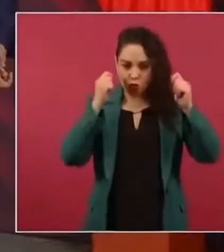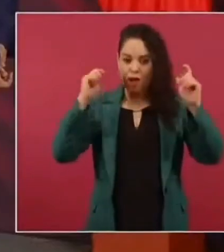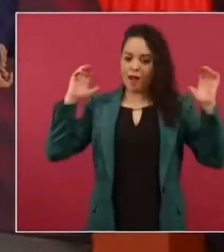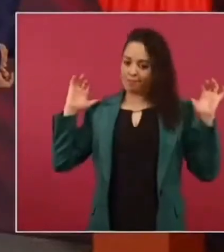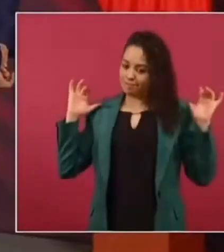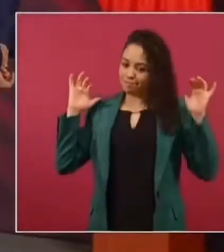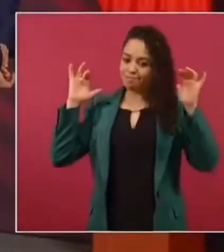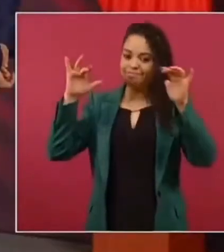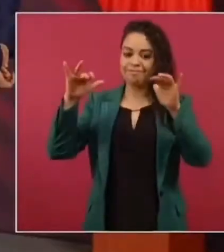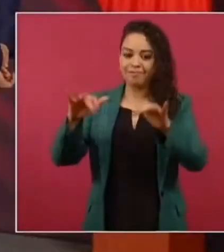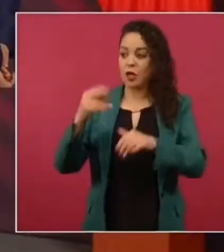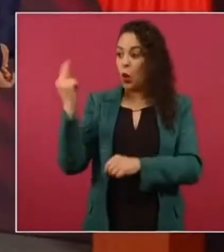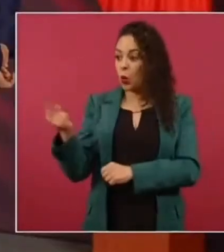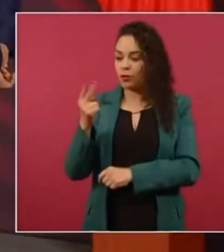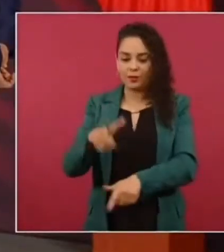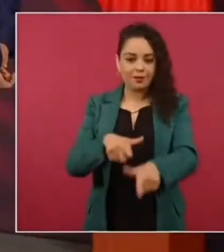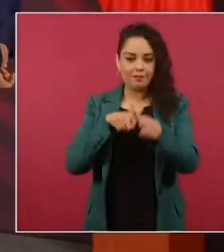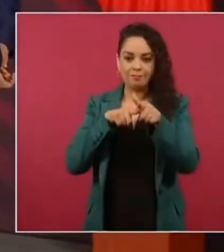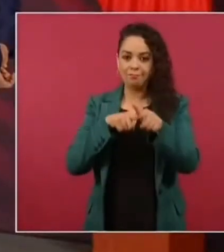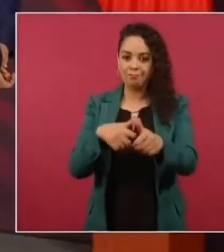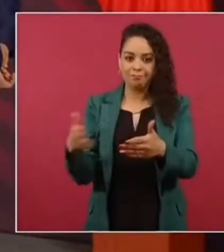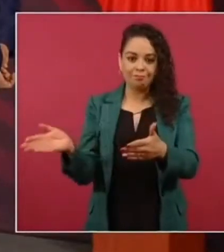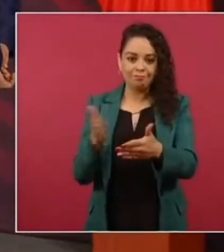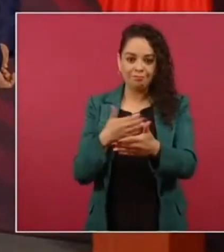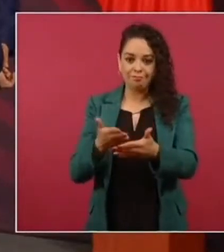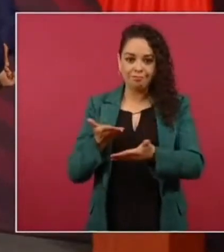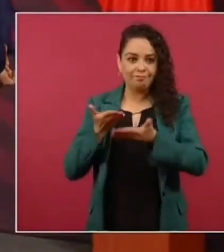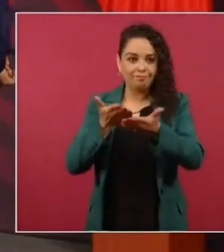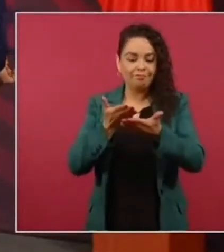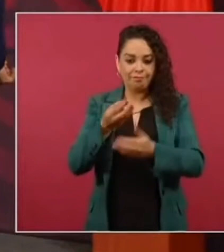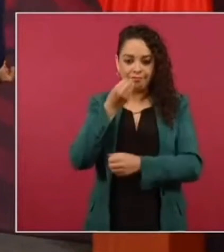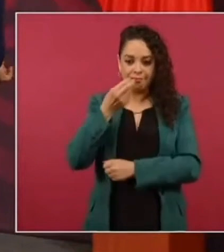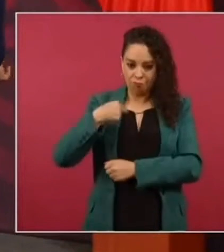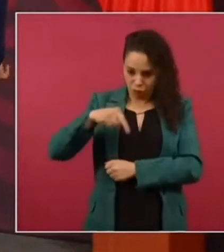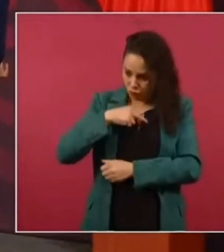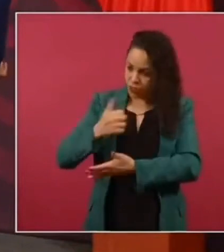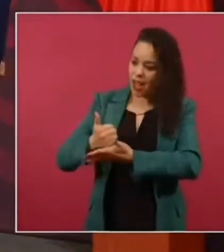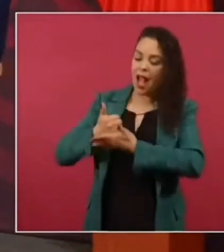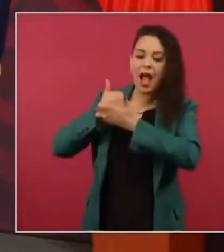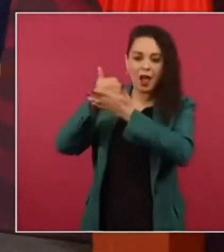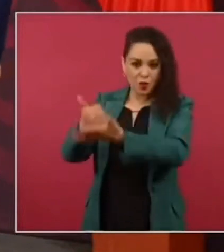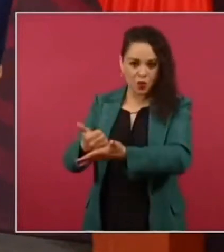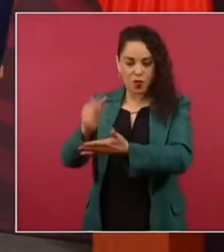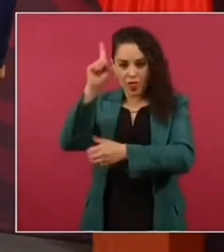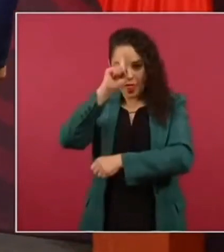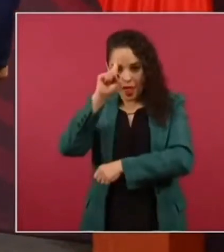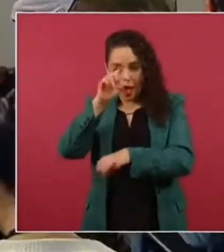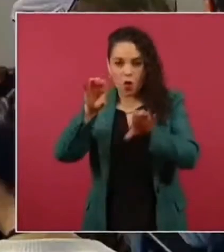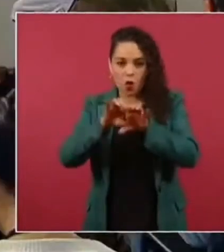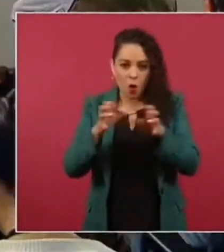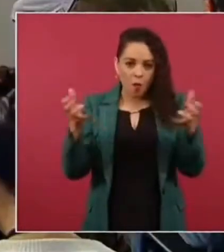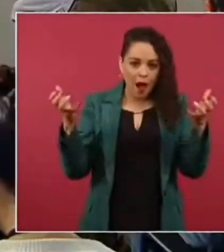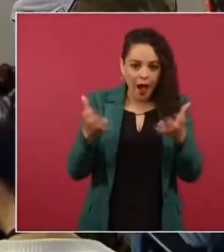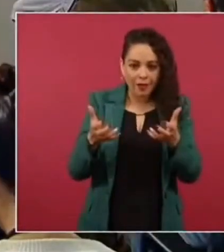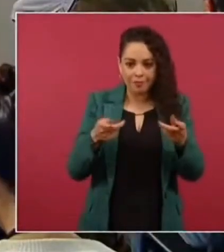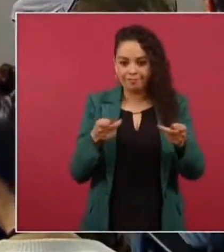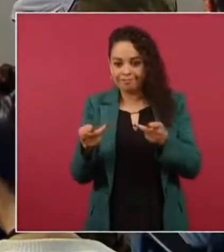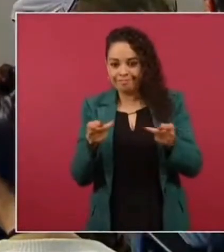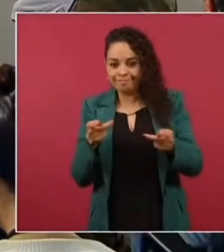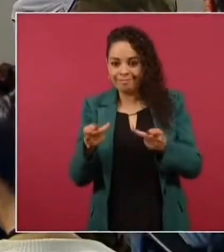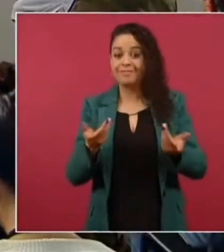van a seguir haciendo esta actividad y los vamos a ayudar y los vamos a organizar de otra manera la verdad que esto ha dado